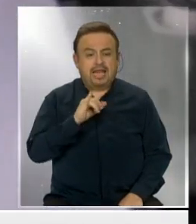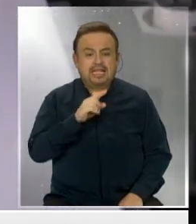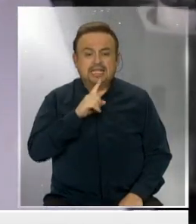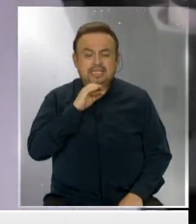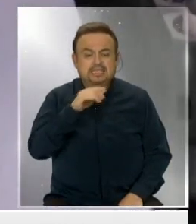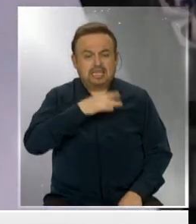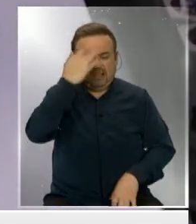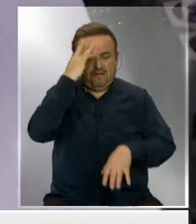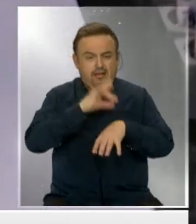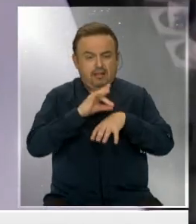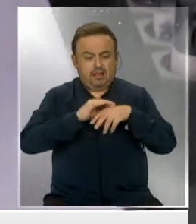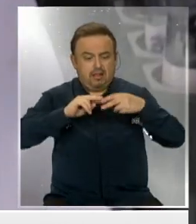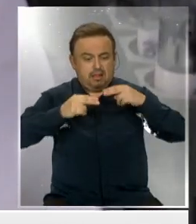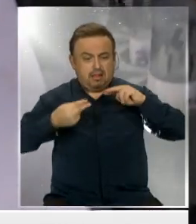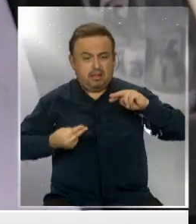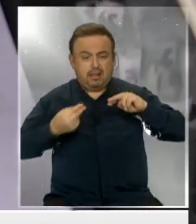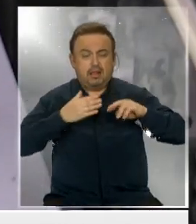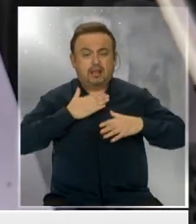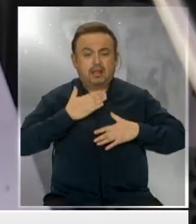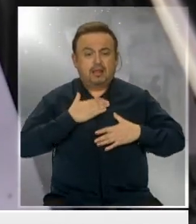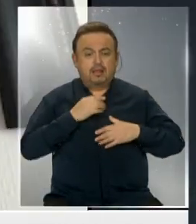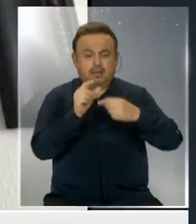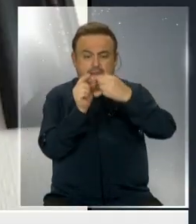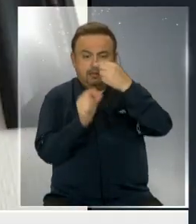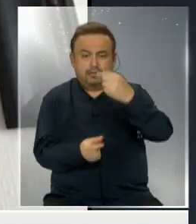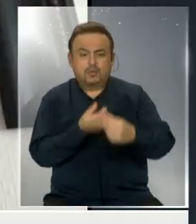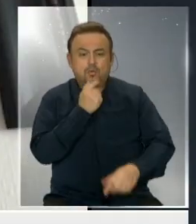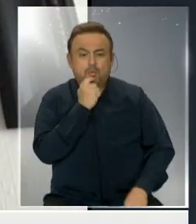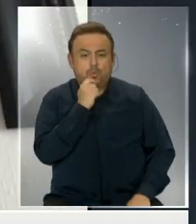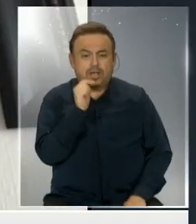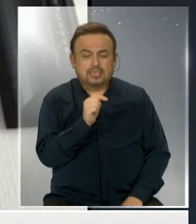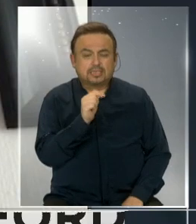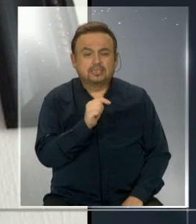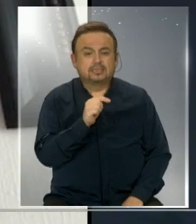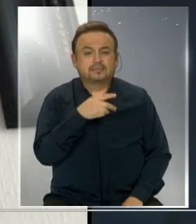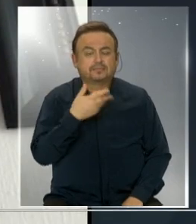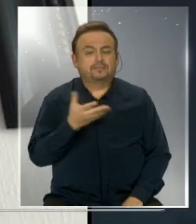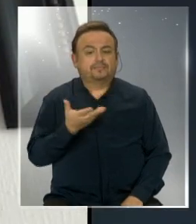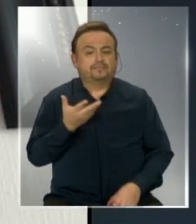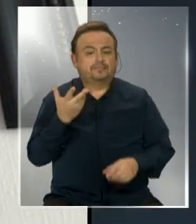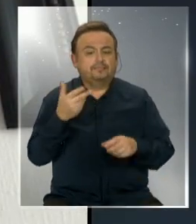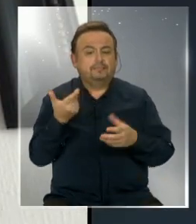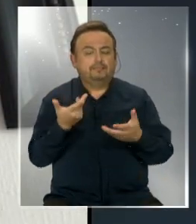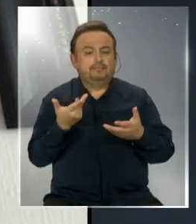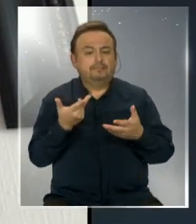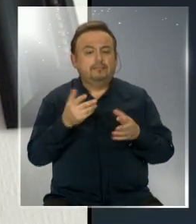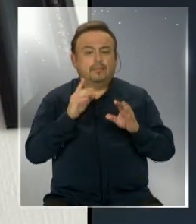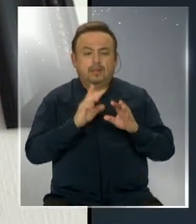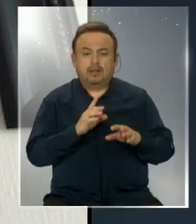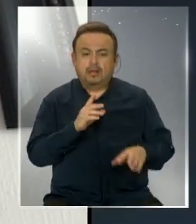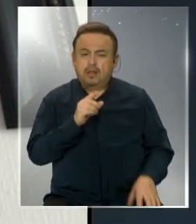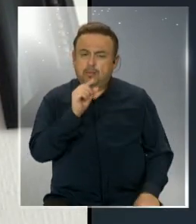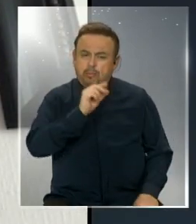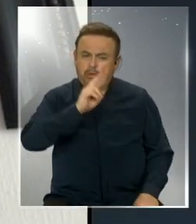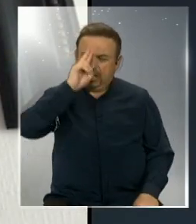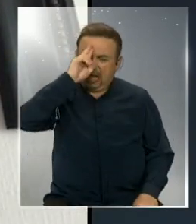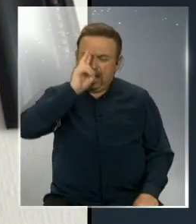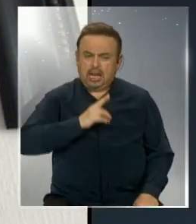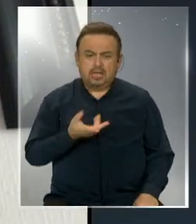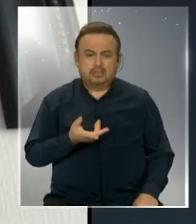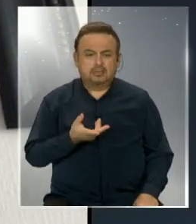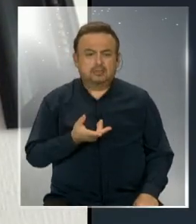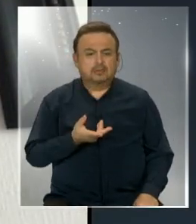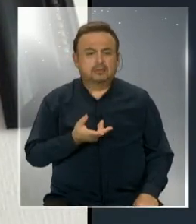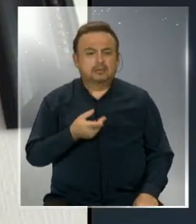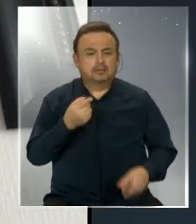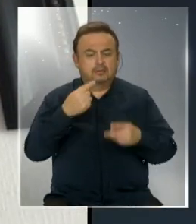una enfermedad neuronal que ataca a la médula espinal. Es una afección poco frecuente de